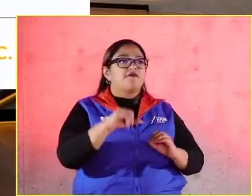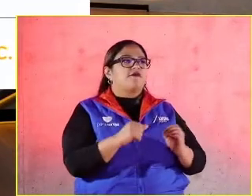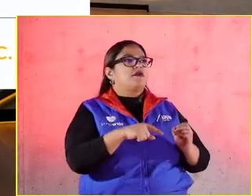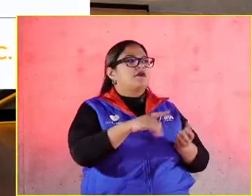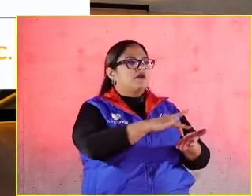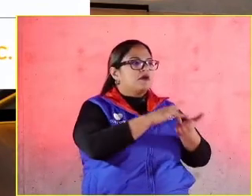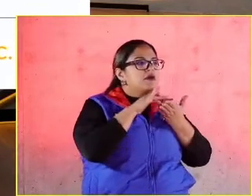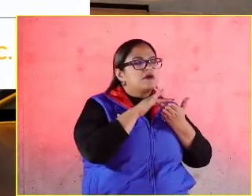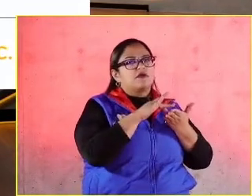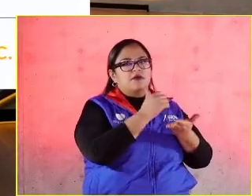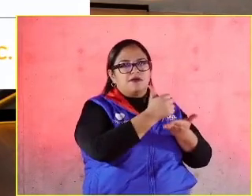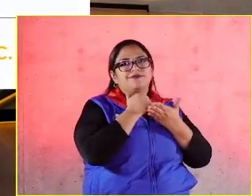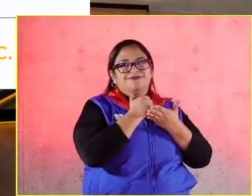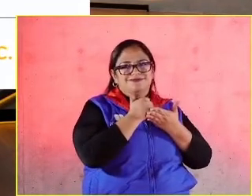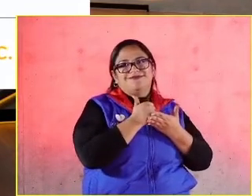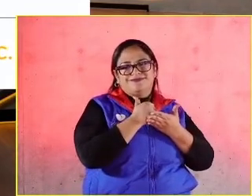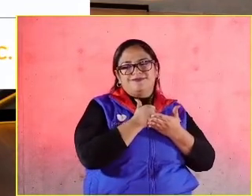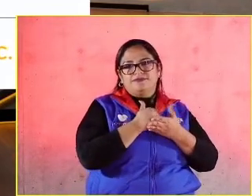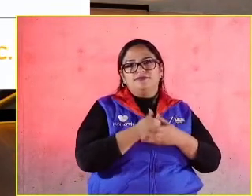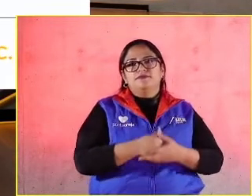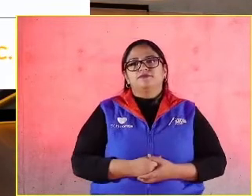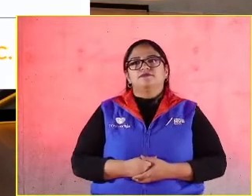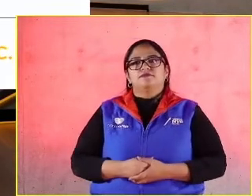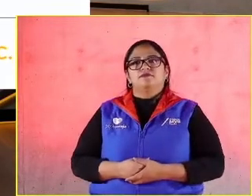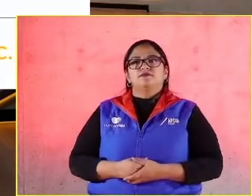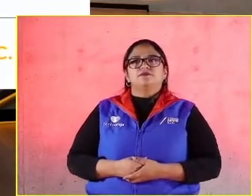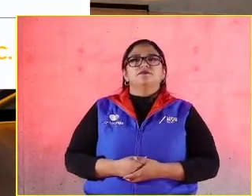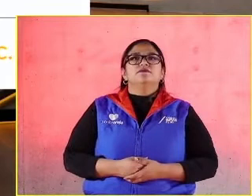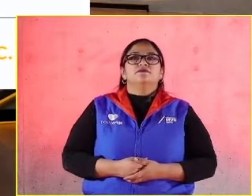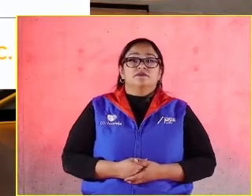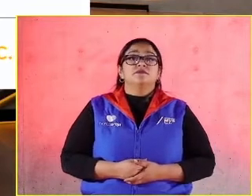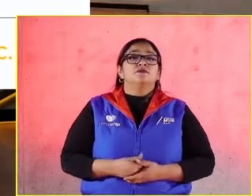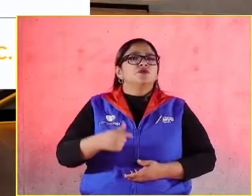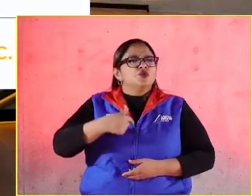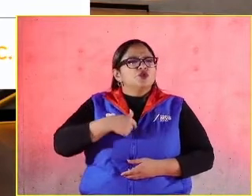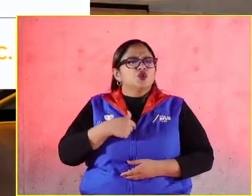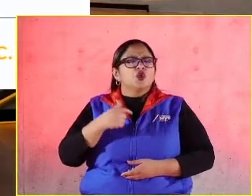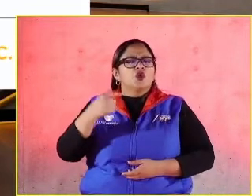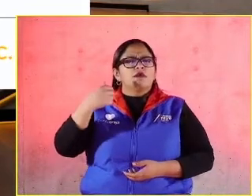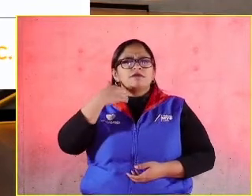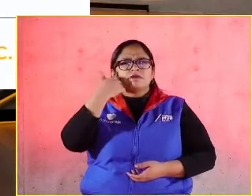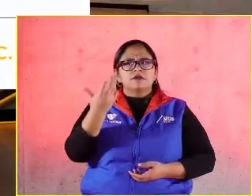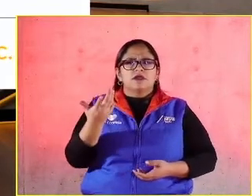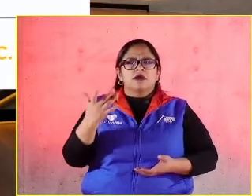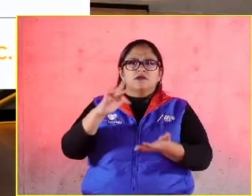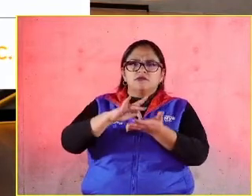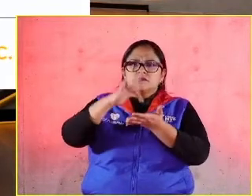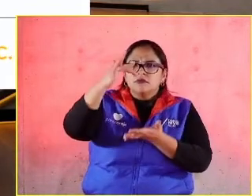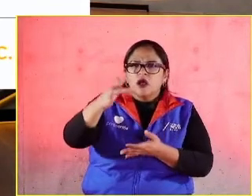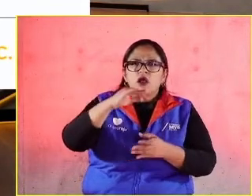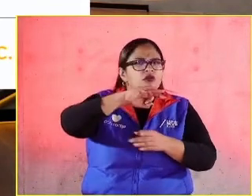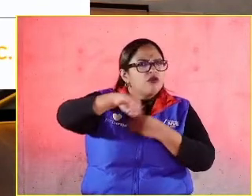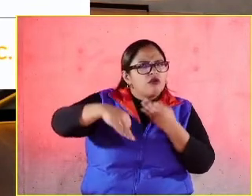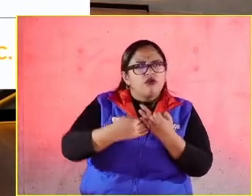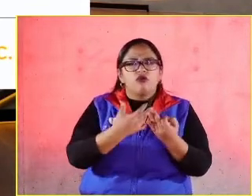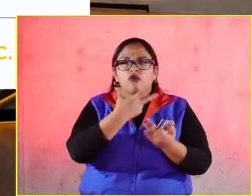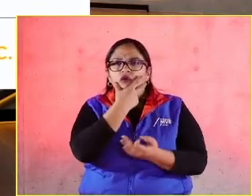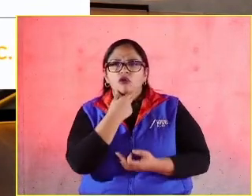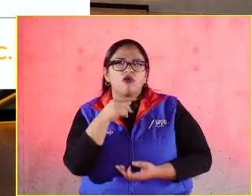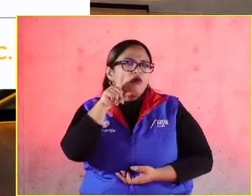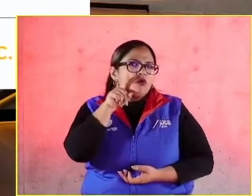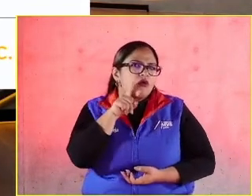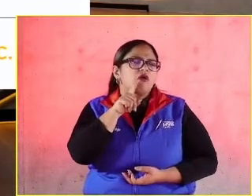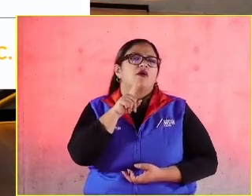CEMEFI, estarán viendo estos cambios. Yo tengo por último que agradecerles a todo el equipo que hizo